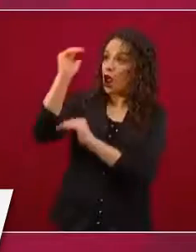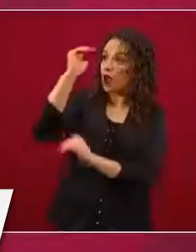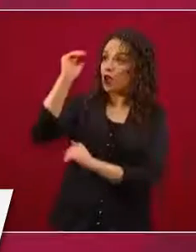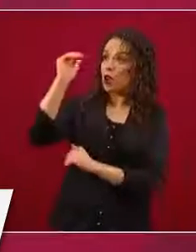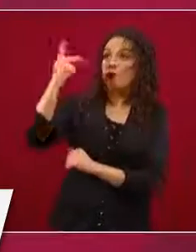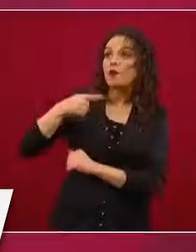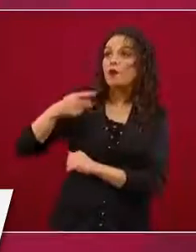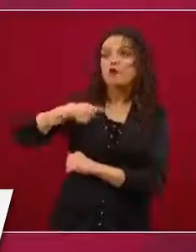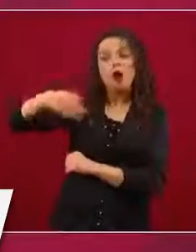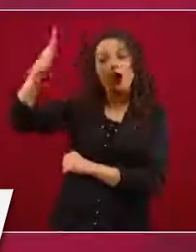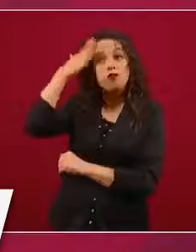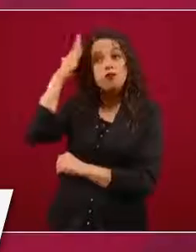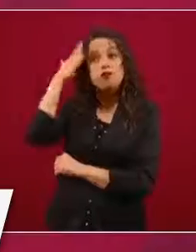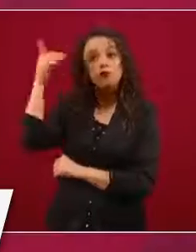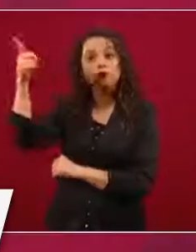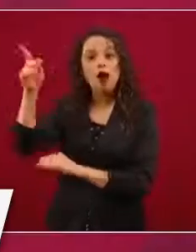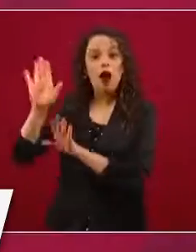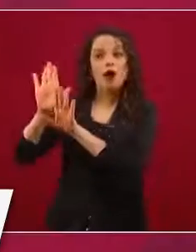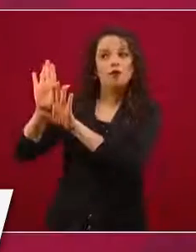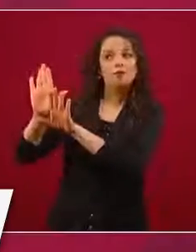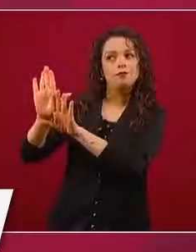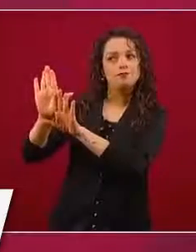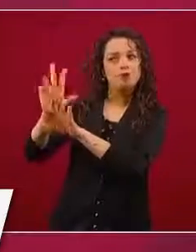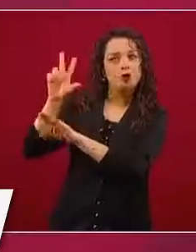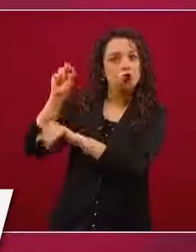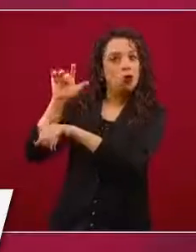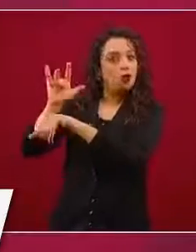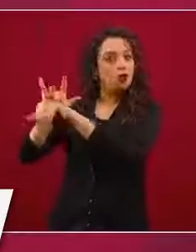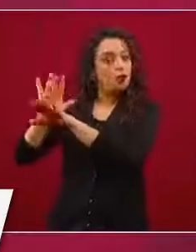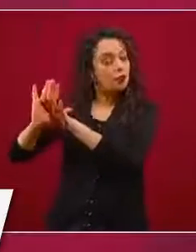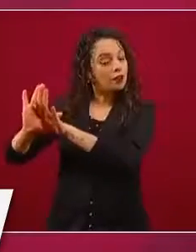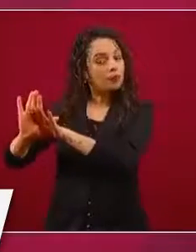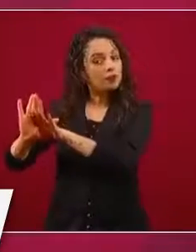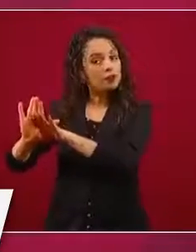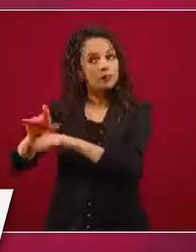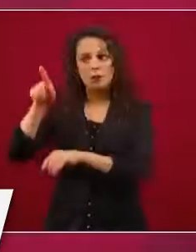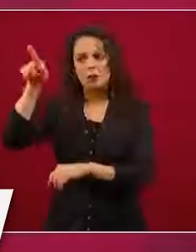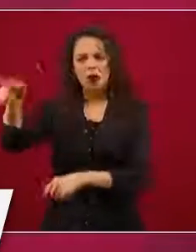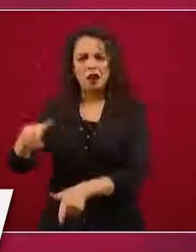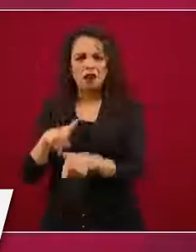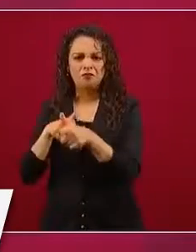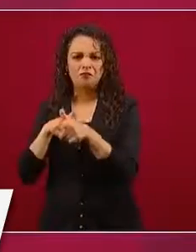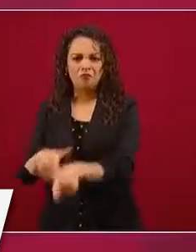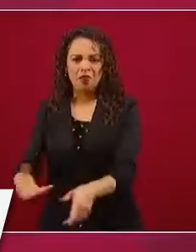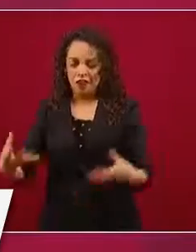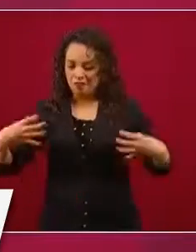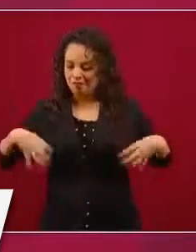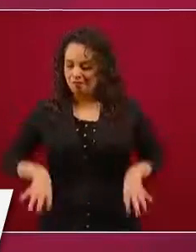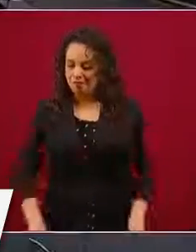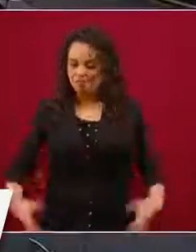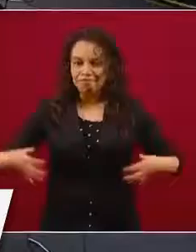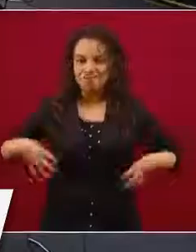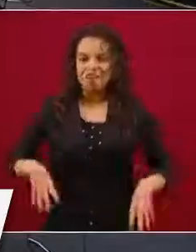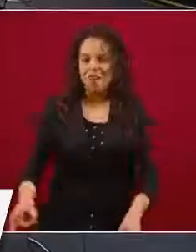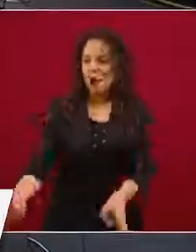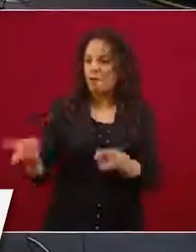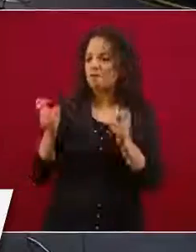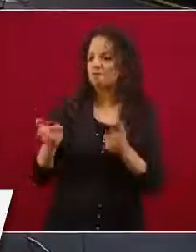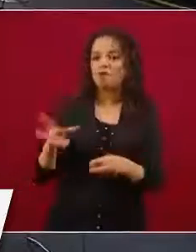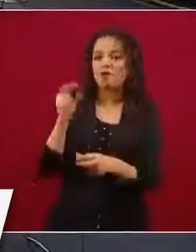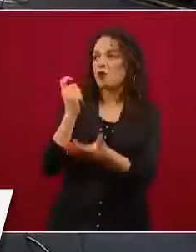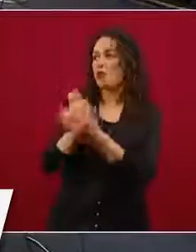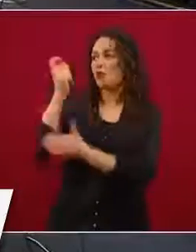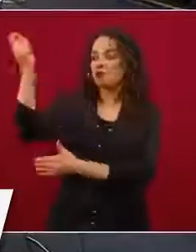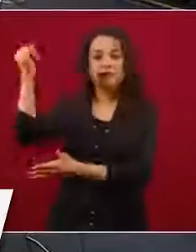Esos seguían sin pagar impuestos, esos seguían saqueando a sus anchas, en contubernio con las